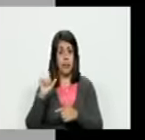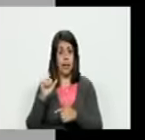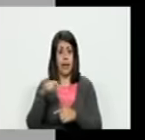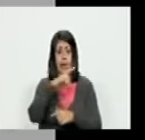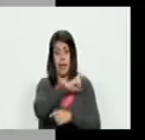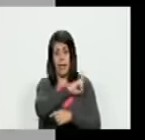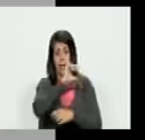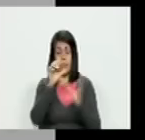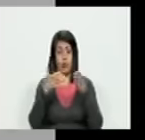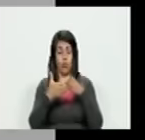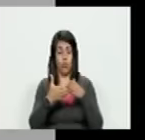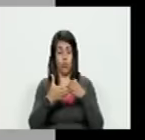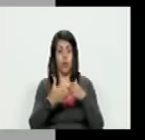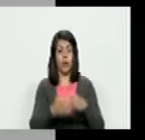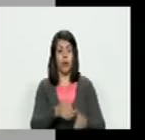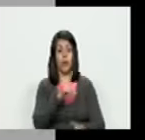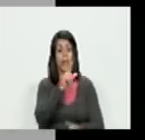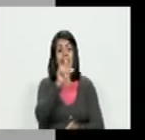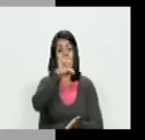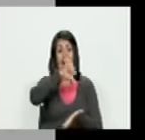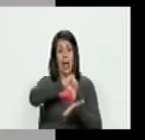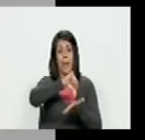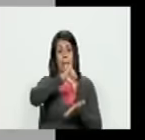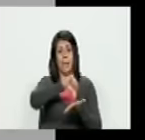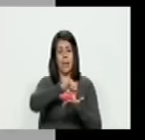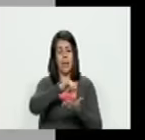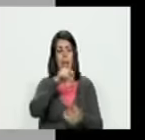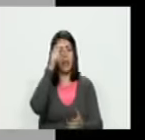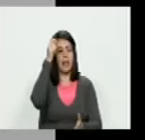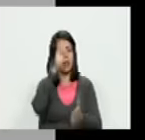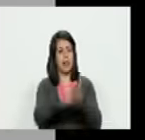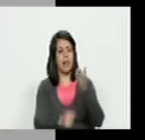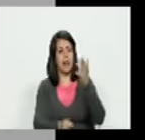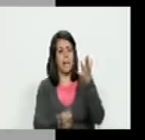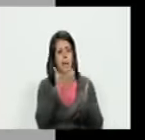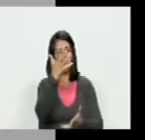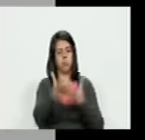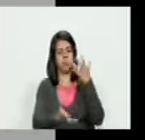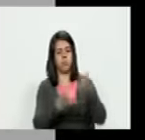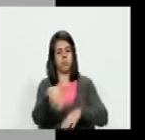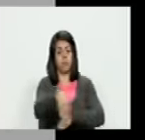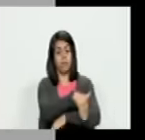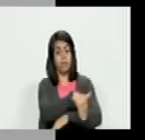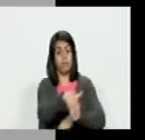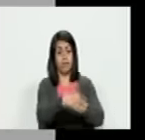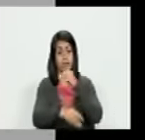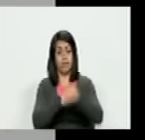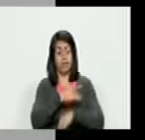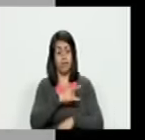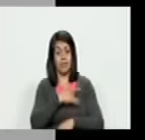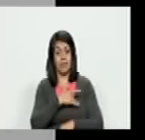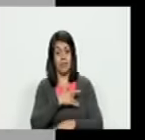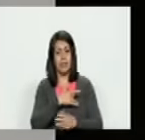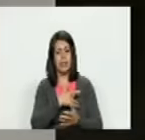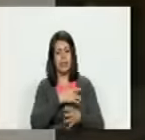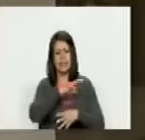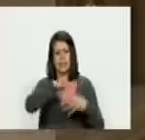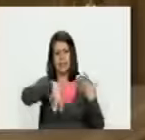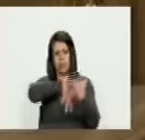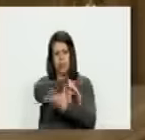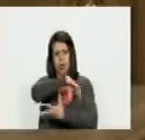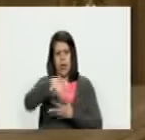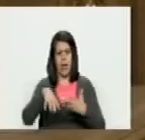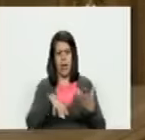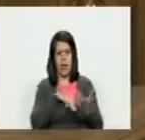los jefes de los grupos criminales de Teherán de la capital y los mandó a quemar las calles y eso hizo creó una sensación de caos de